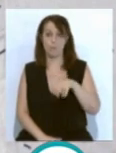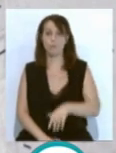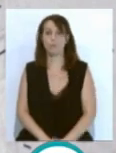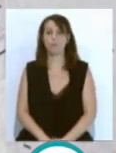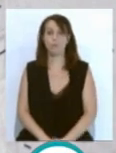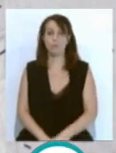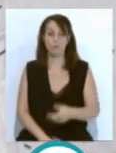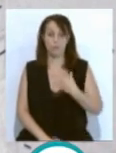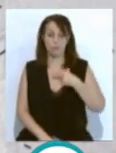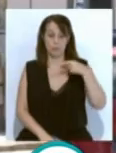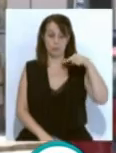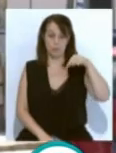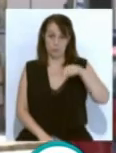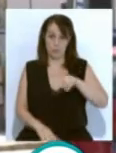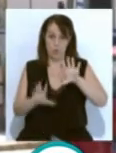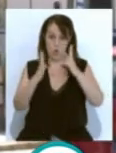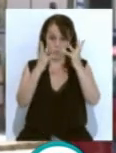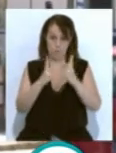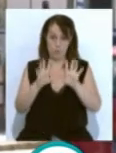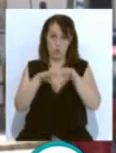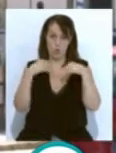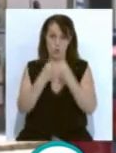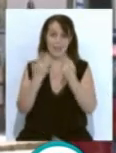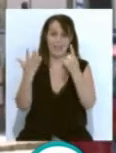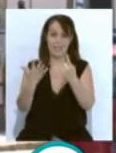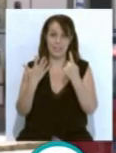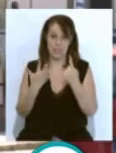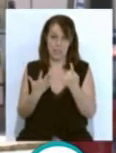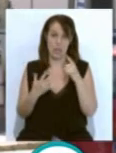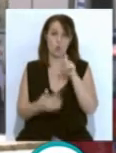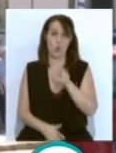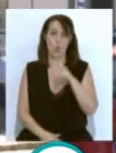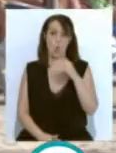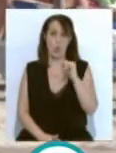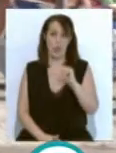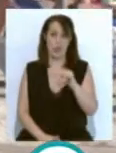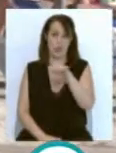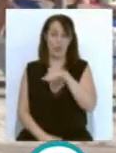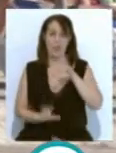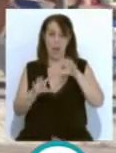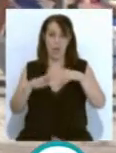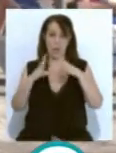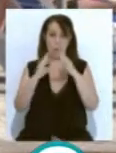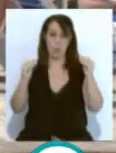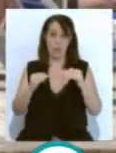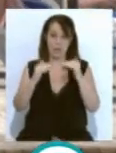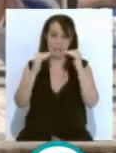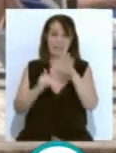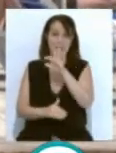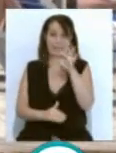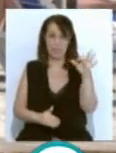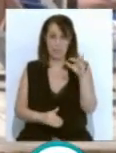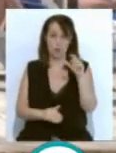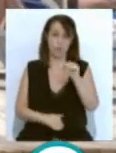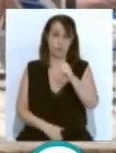intensivos con los que se registran en total seis pacientes en las UCIs gaditanas. En Andalucía se baja de los 500